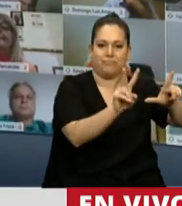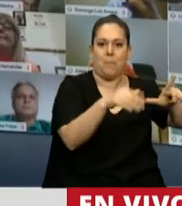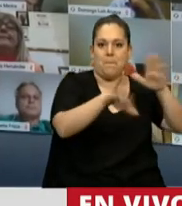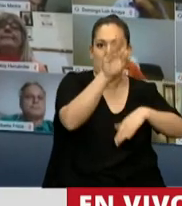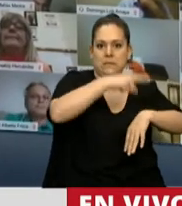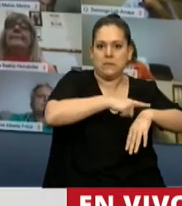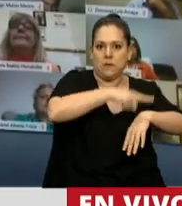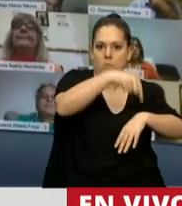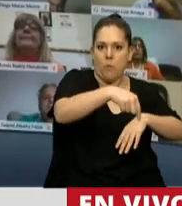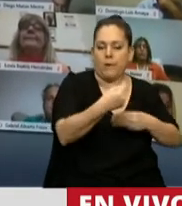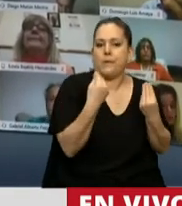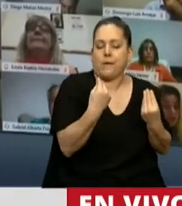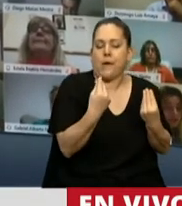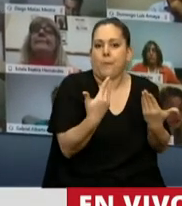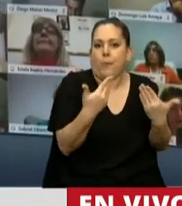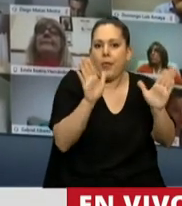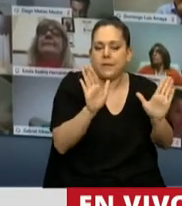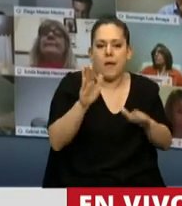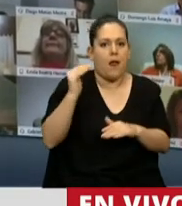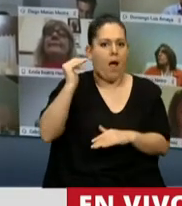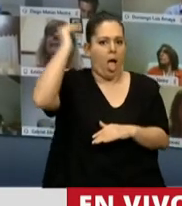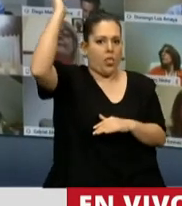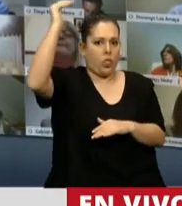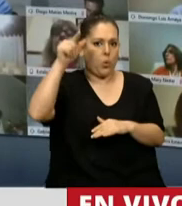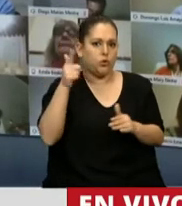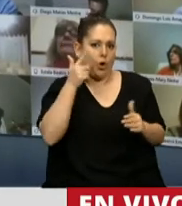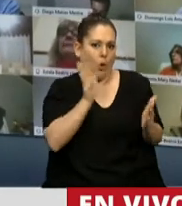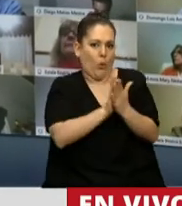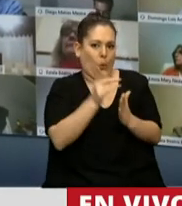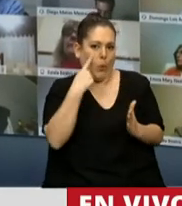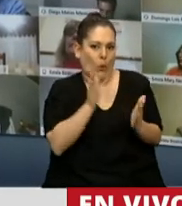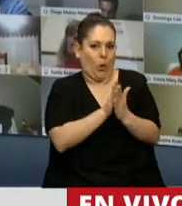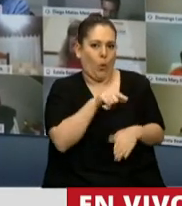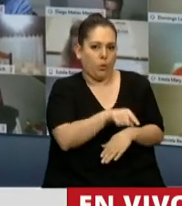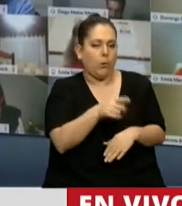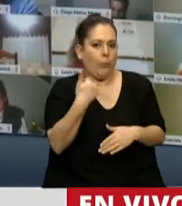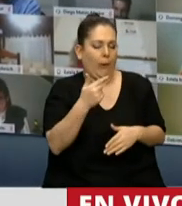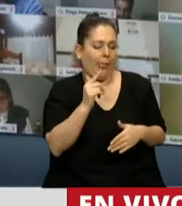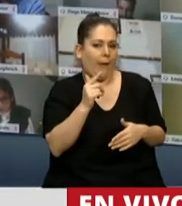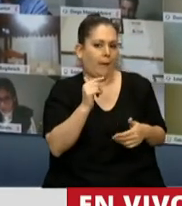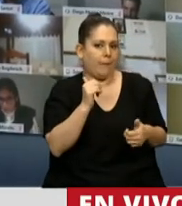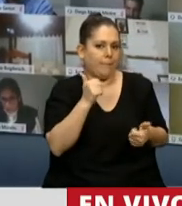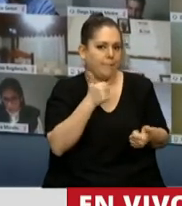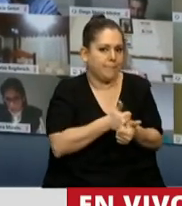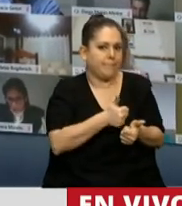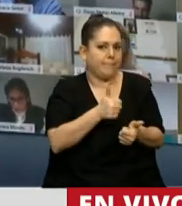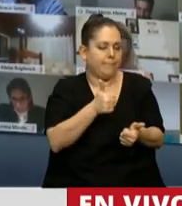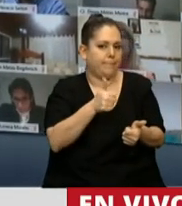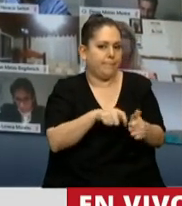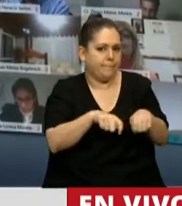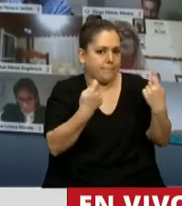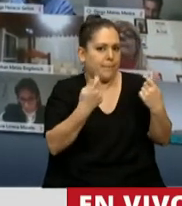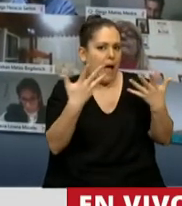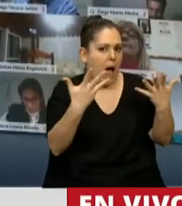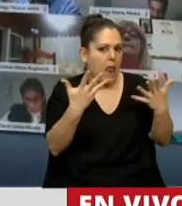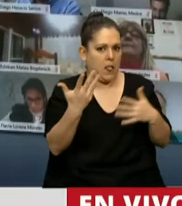momento donde es probable que el adulto que convive con el niño lo esté dañando y antes era el pediatra,